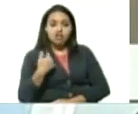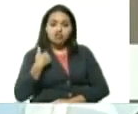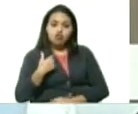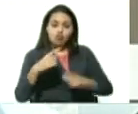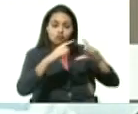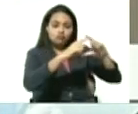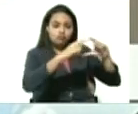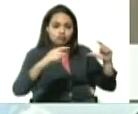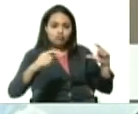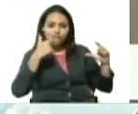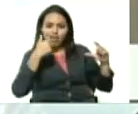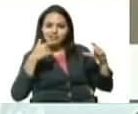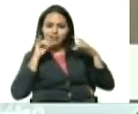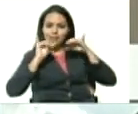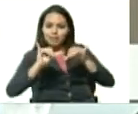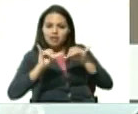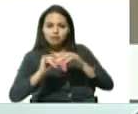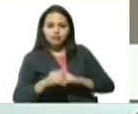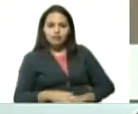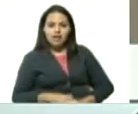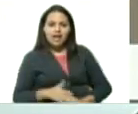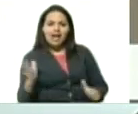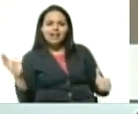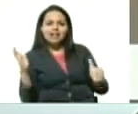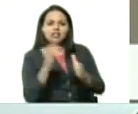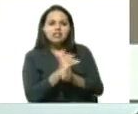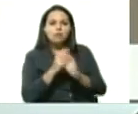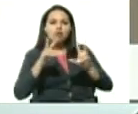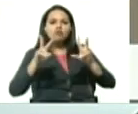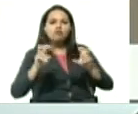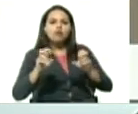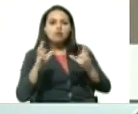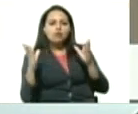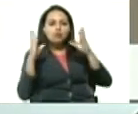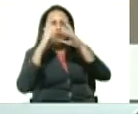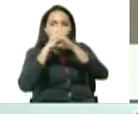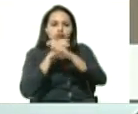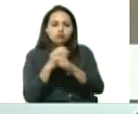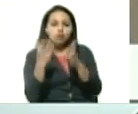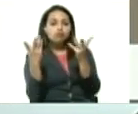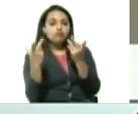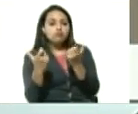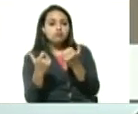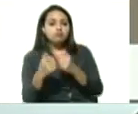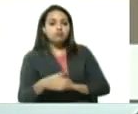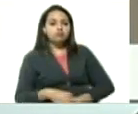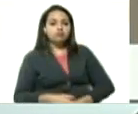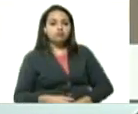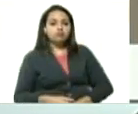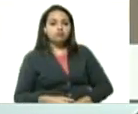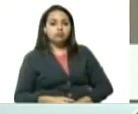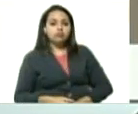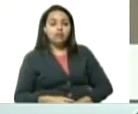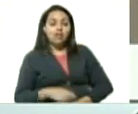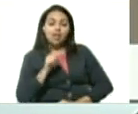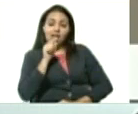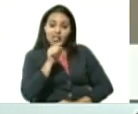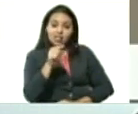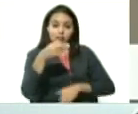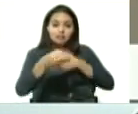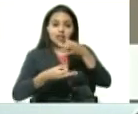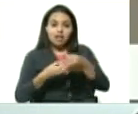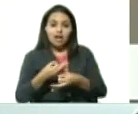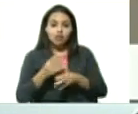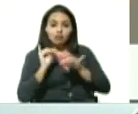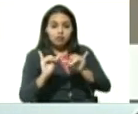textual presidente alcanzamos un nuevo y sombrío récord y él está enfocado justamente lo que